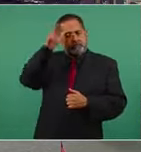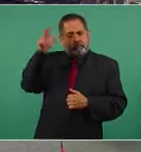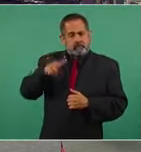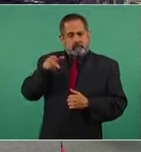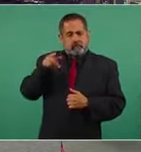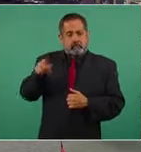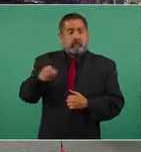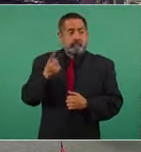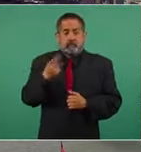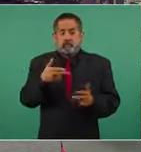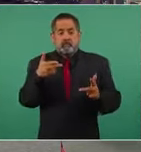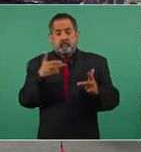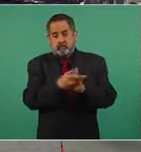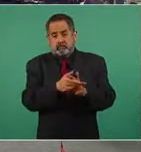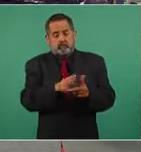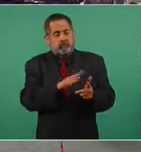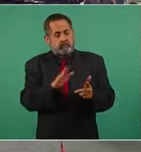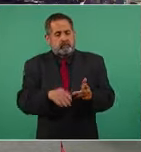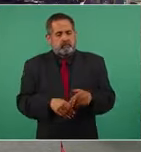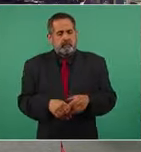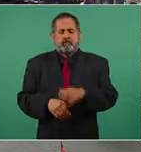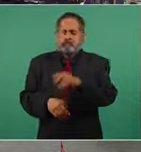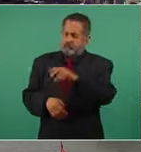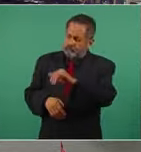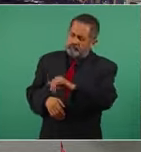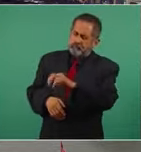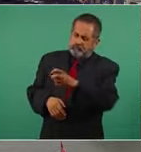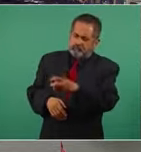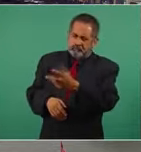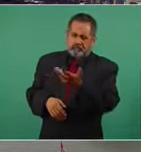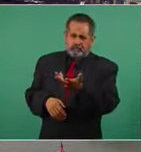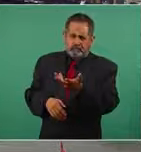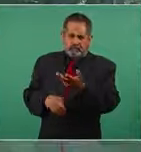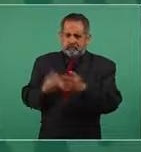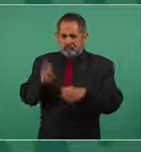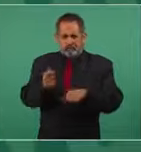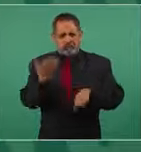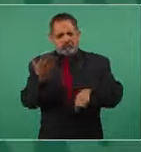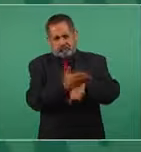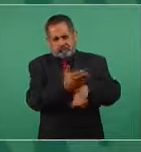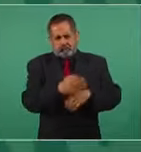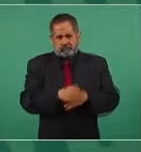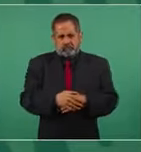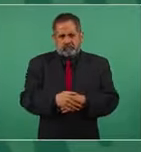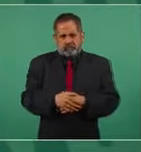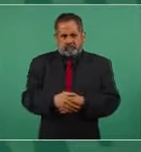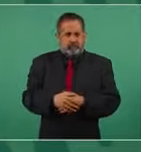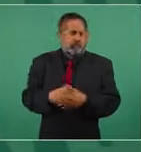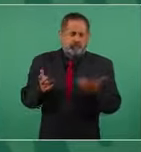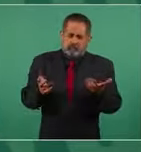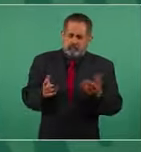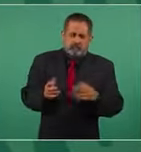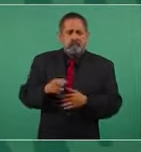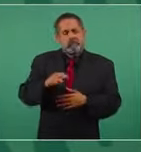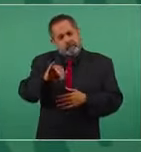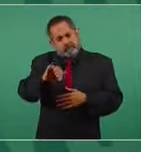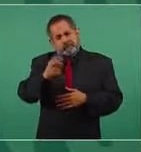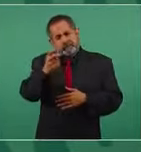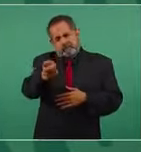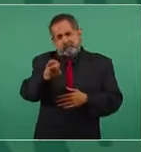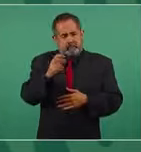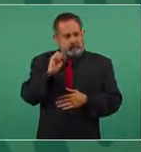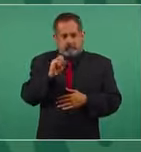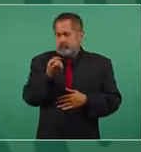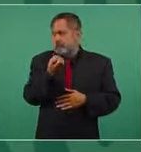hubo un asesinato. Sí, eso corresponde. que debe de haber un castigo en ese sentido. Eso se